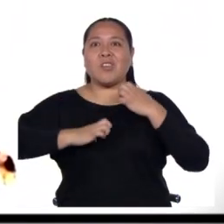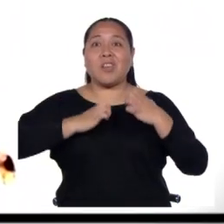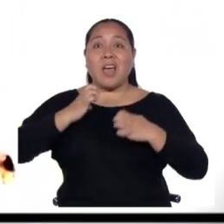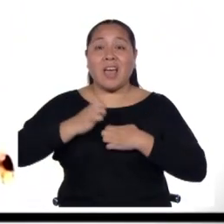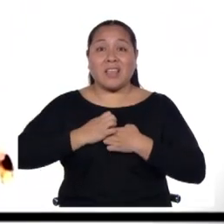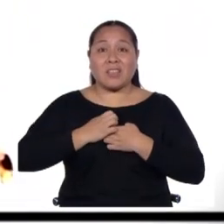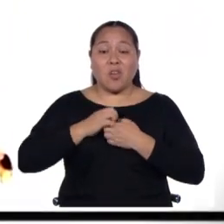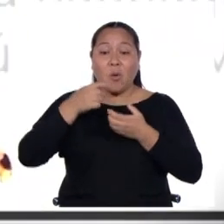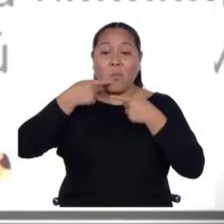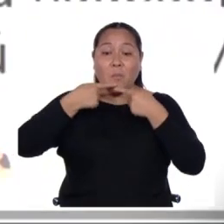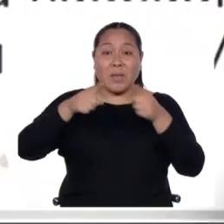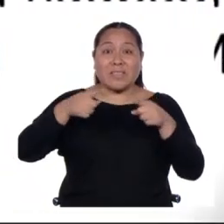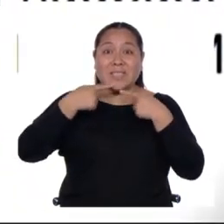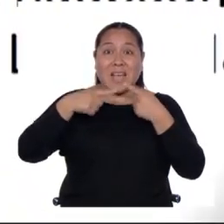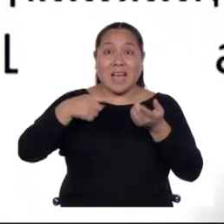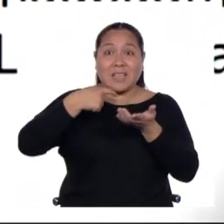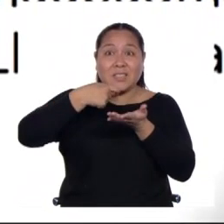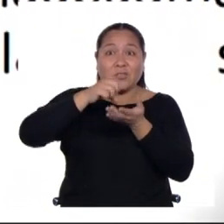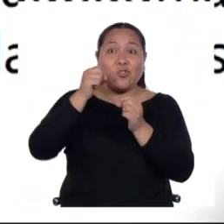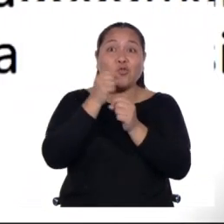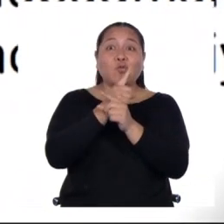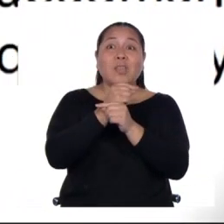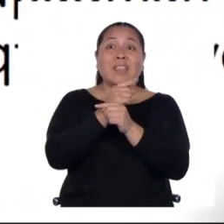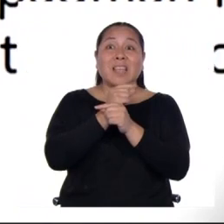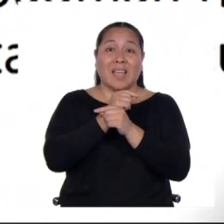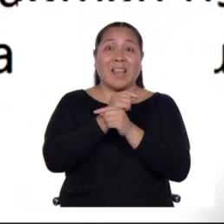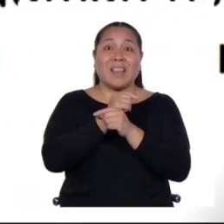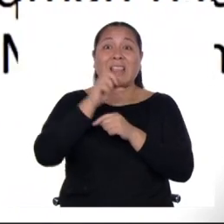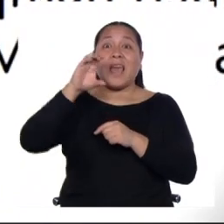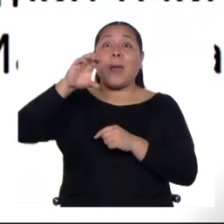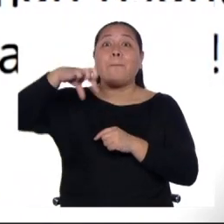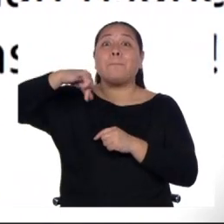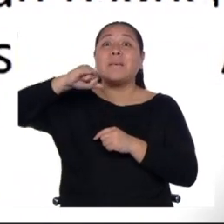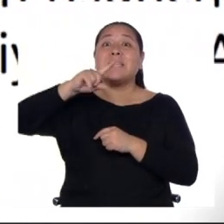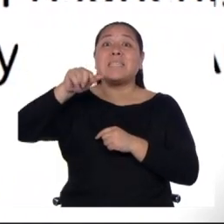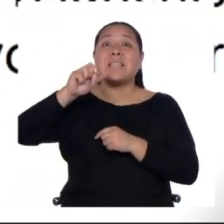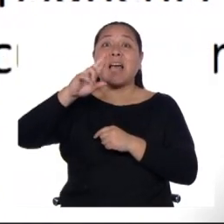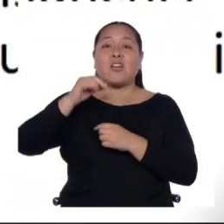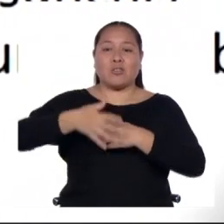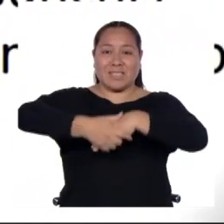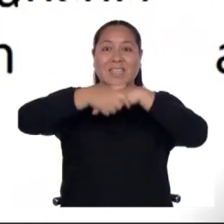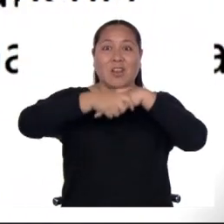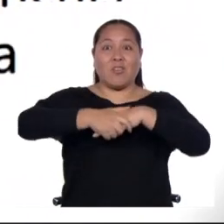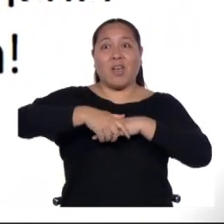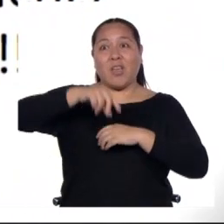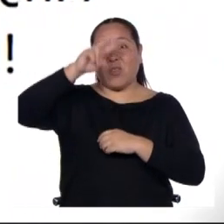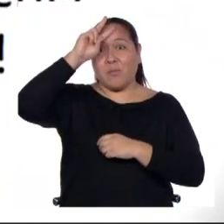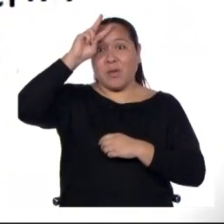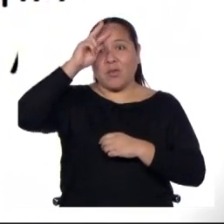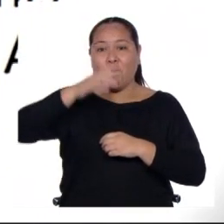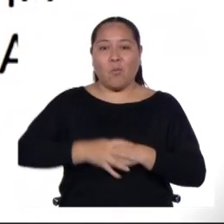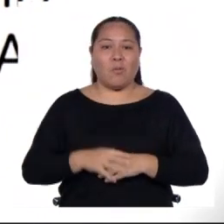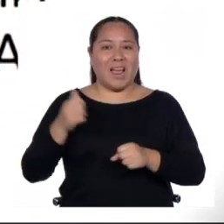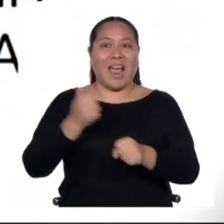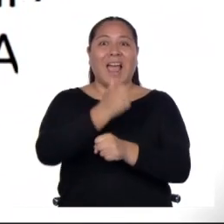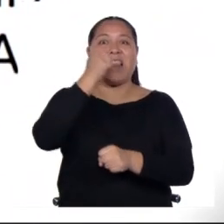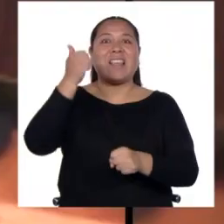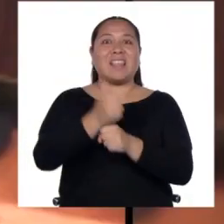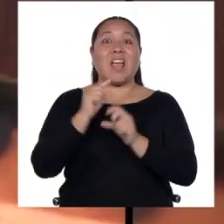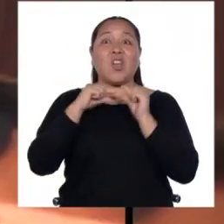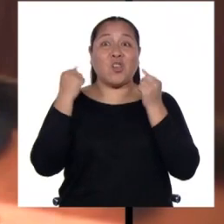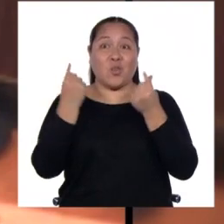vía Twitter de Claudio Pizarro en idioma quechua saludando al país por los triunfos de nuestra selección.